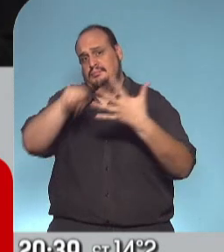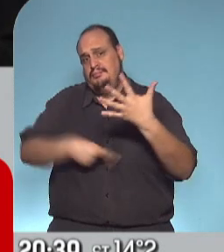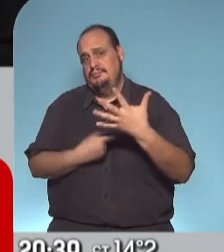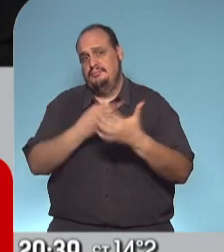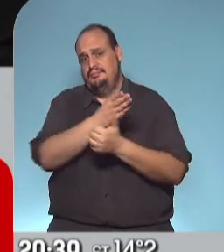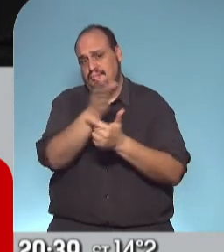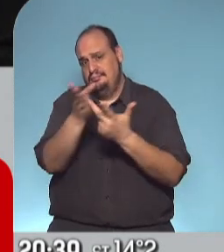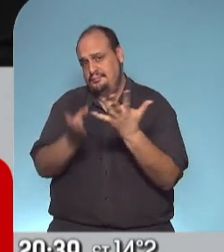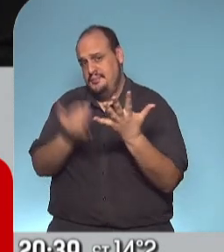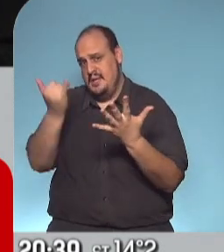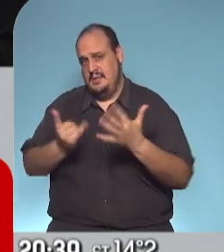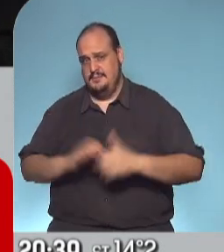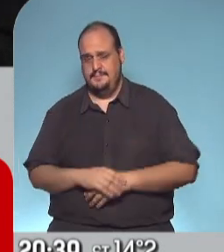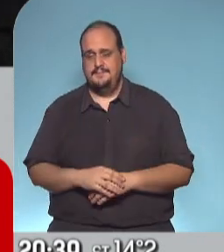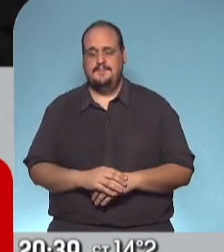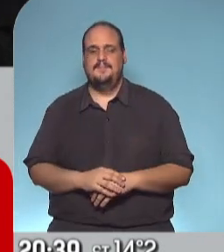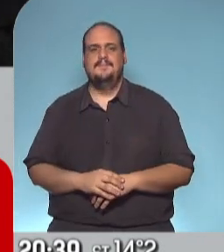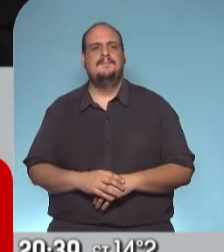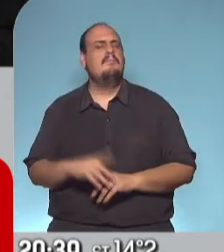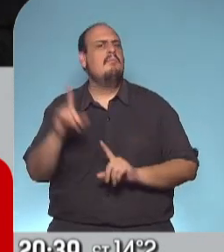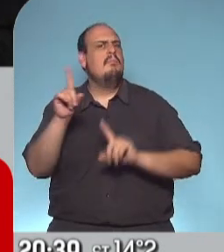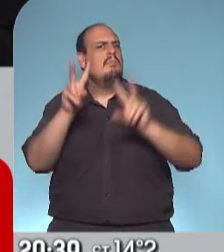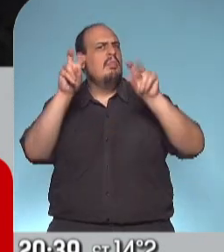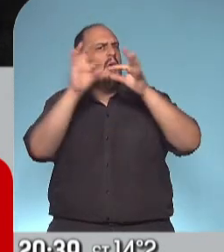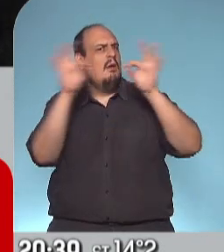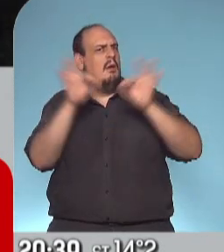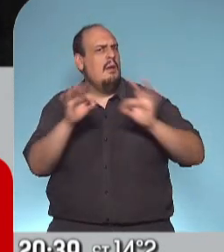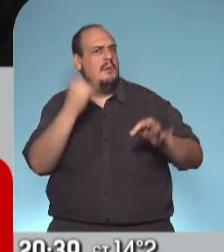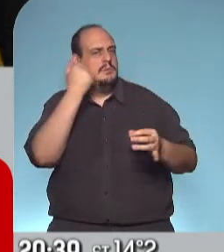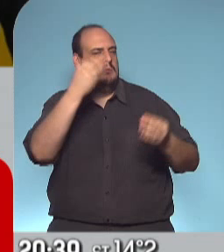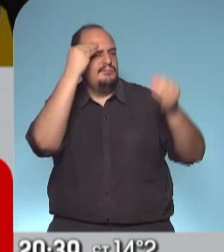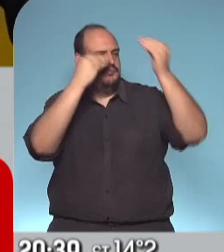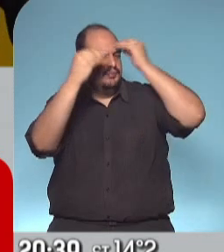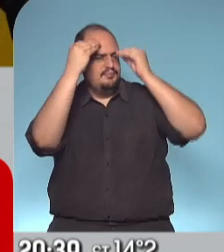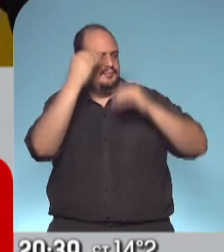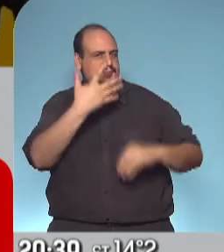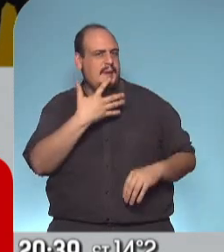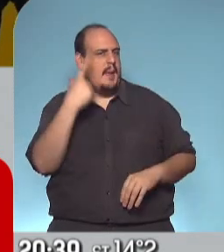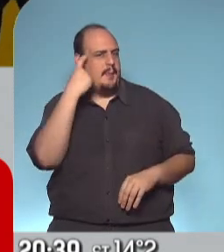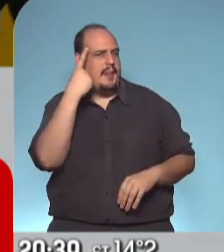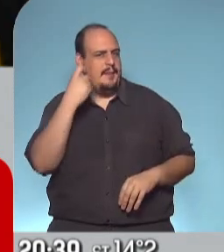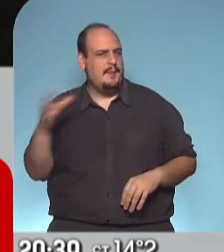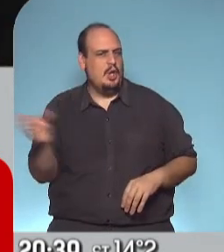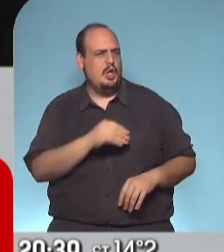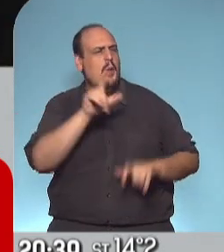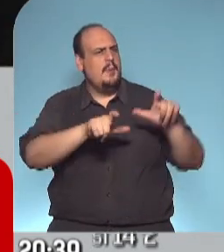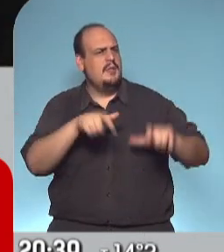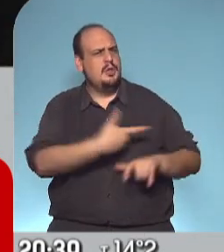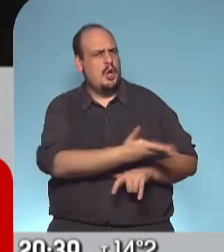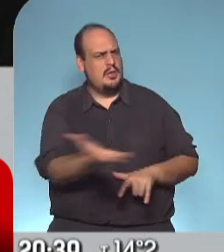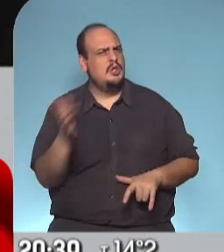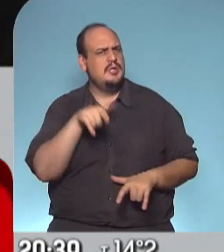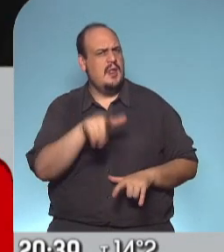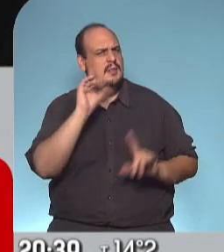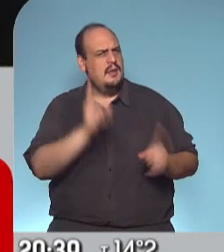Hay conceptos que ya tenemos bien incorporados todos, ¿no? Quienes trabajamos en los medios, pero creo que el ciudadano en general también. Y hay algo que